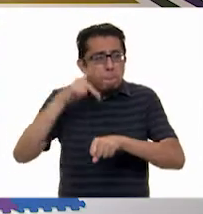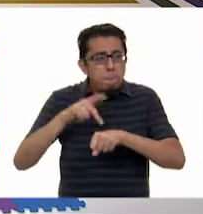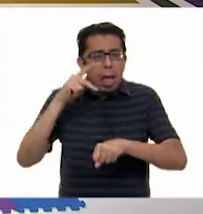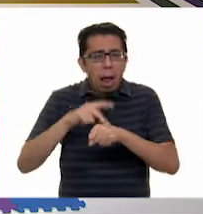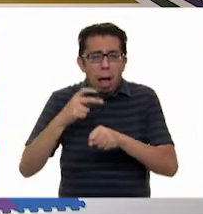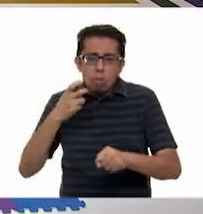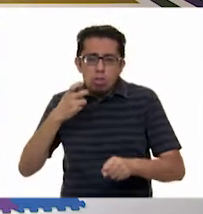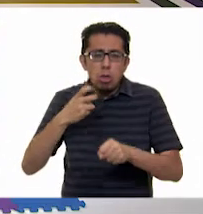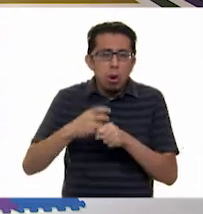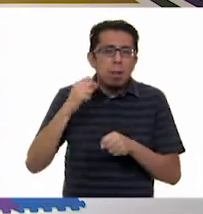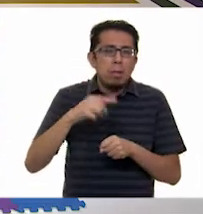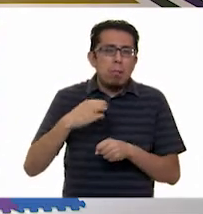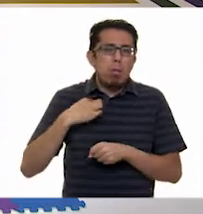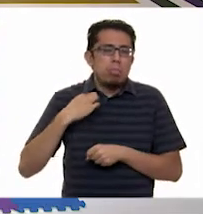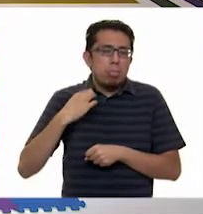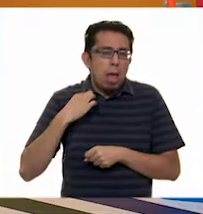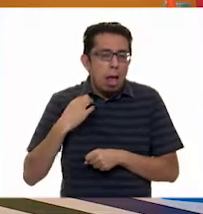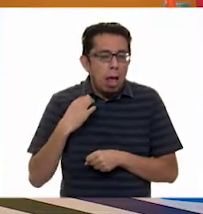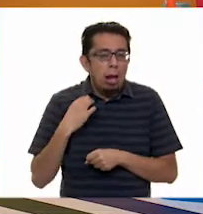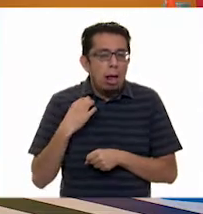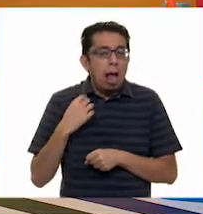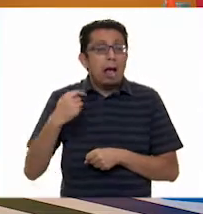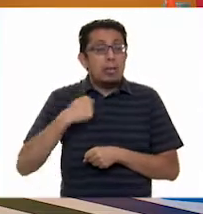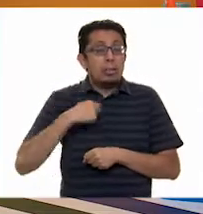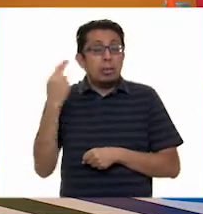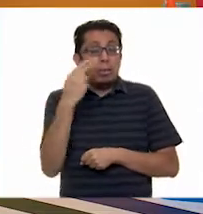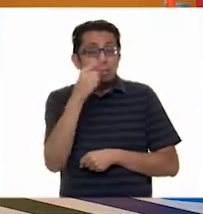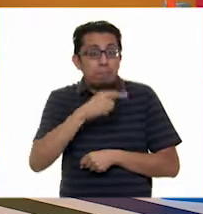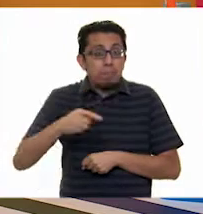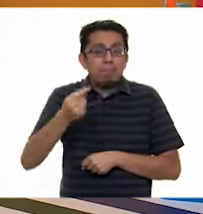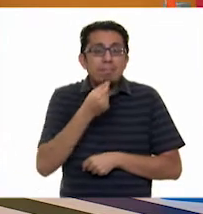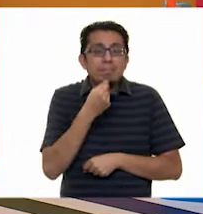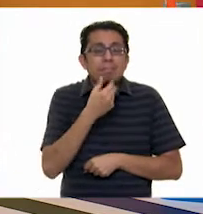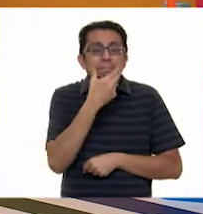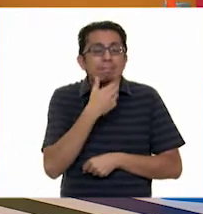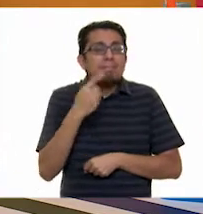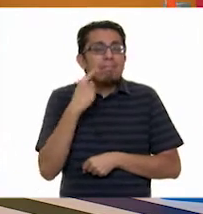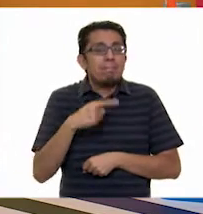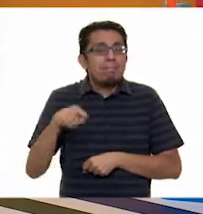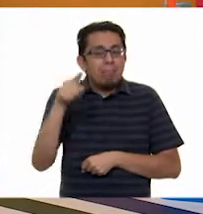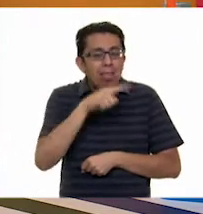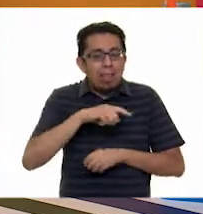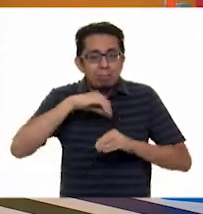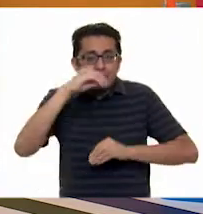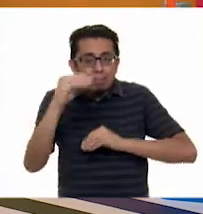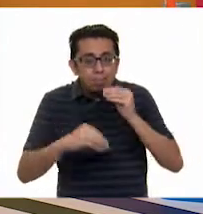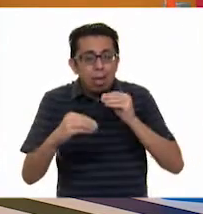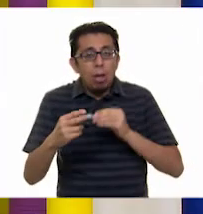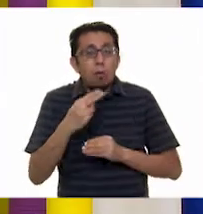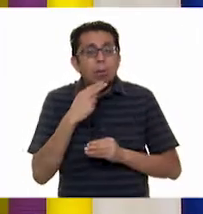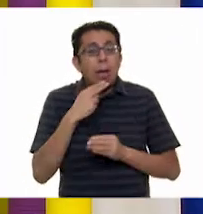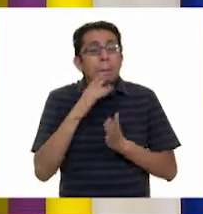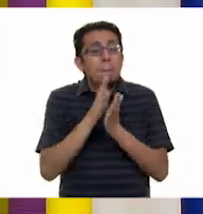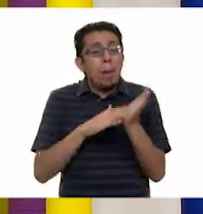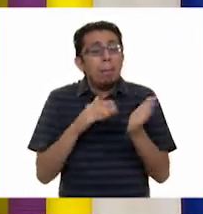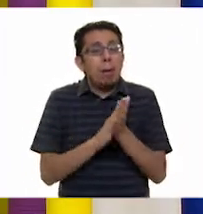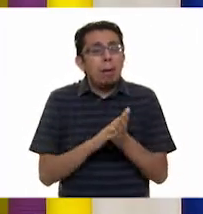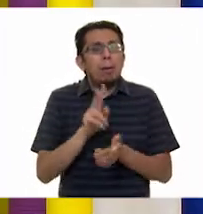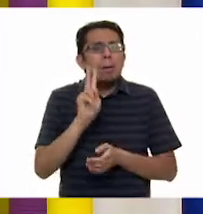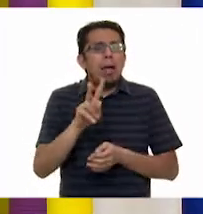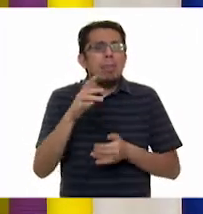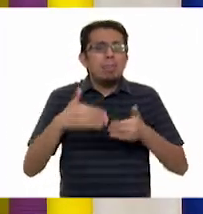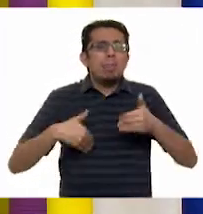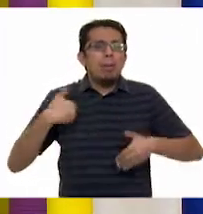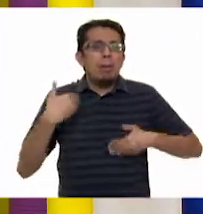de tela. Y bueno, yo he visto que algunas niñas y niños en la escuela hacen hasta títeres de papel. ¡Ay, son muy divertidos! Si tenemos